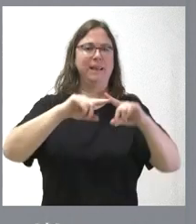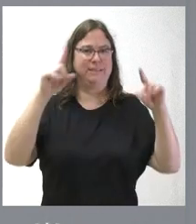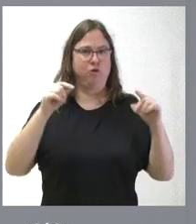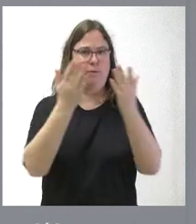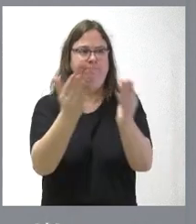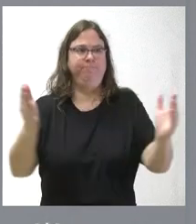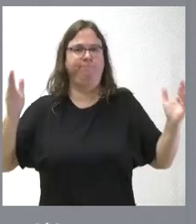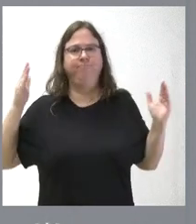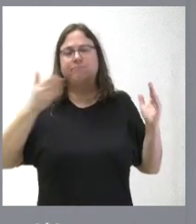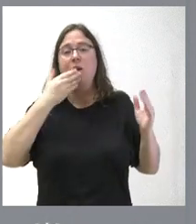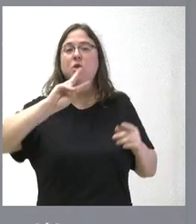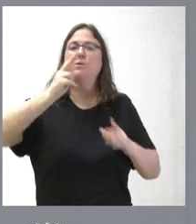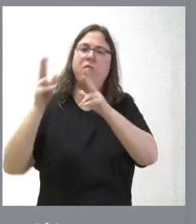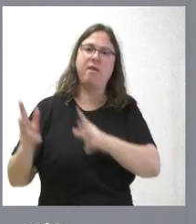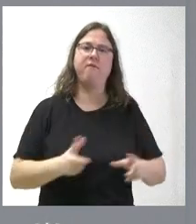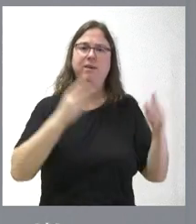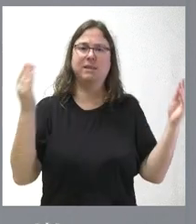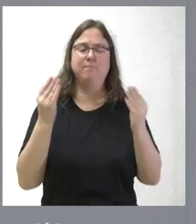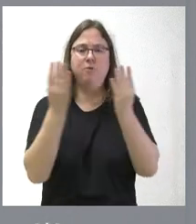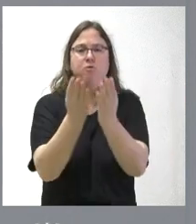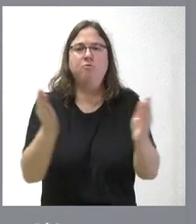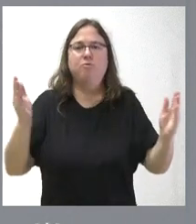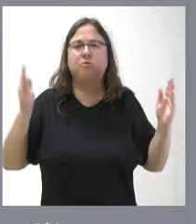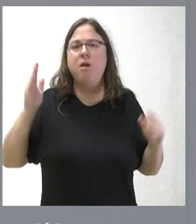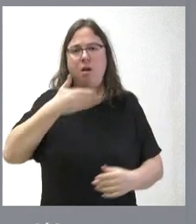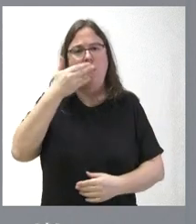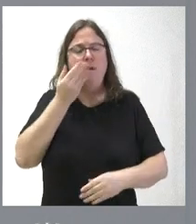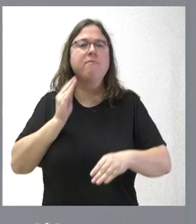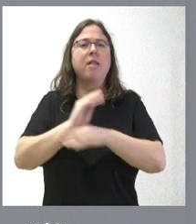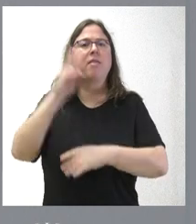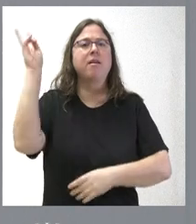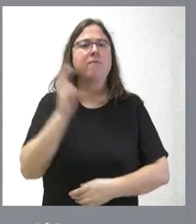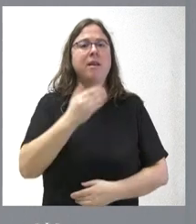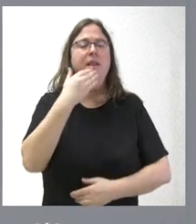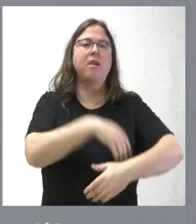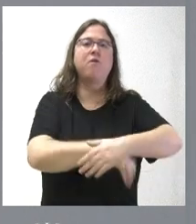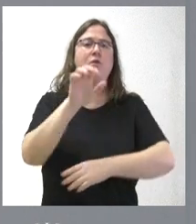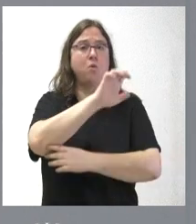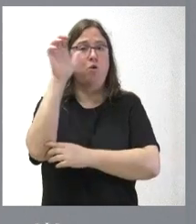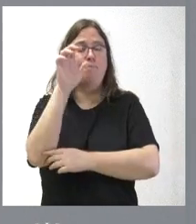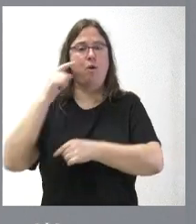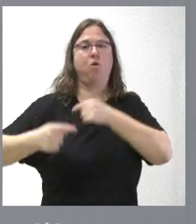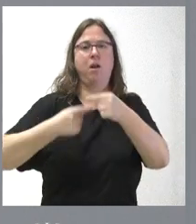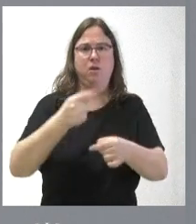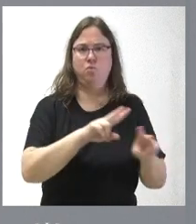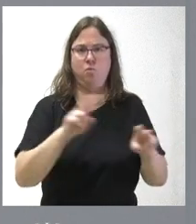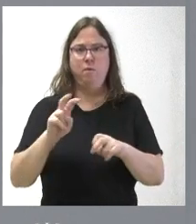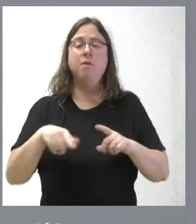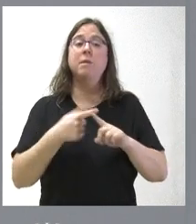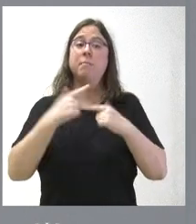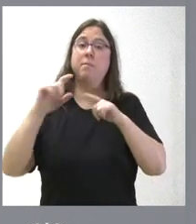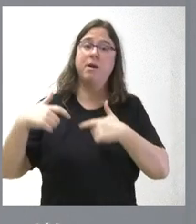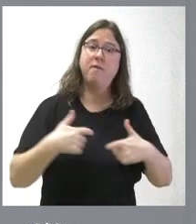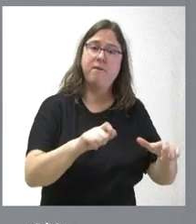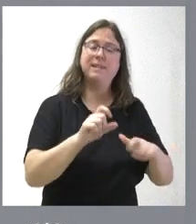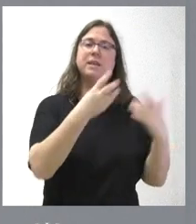Se trata de la segunda fase de mejora de esta envolvente térmica, también financiada con fondos europeos de la nueva generación. En la primera fase se invirtieron